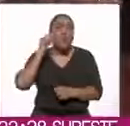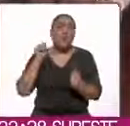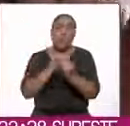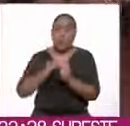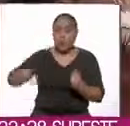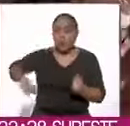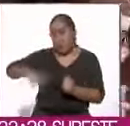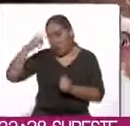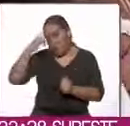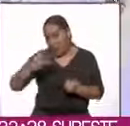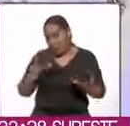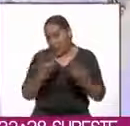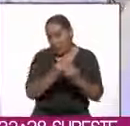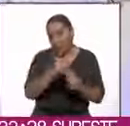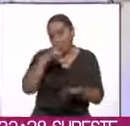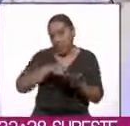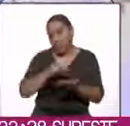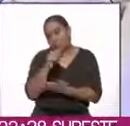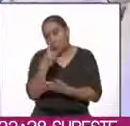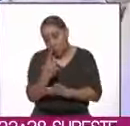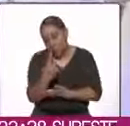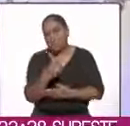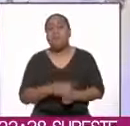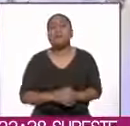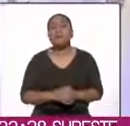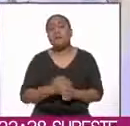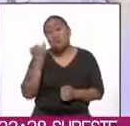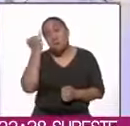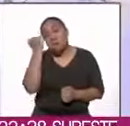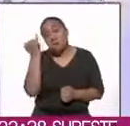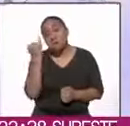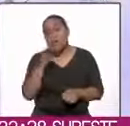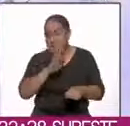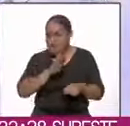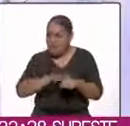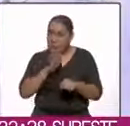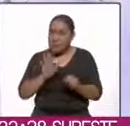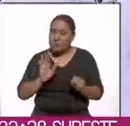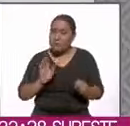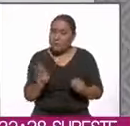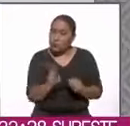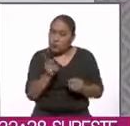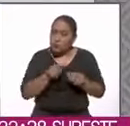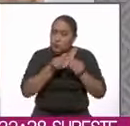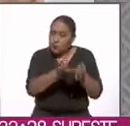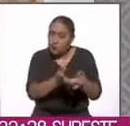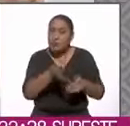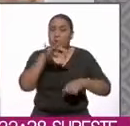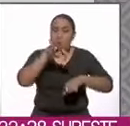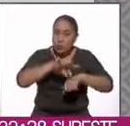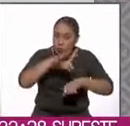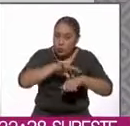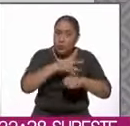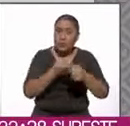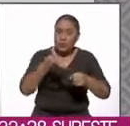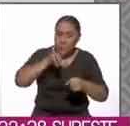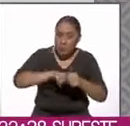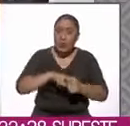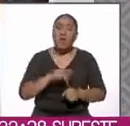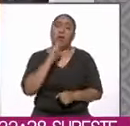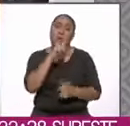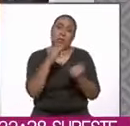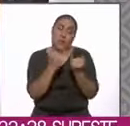el gobierno de México en 2021, que plantea, entre otras cosas, dotar a la etnia con mejores instalaciones médicas y